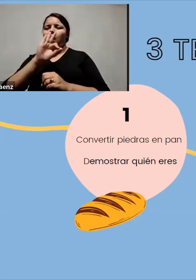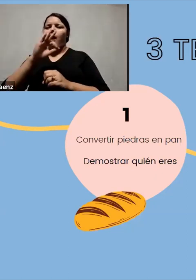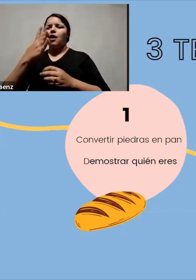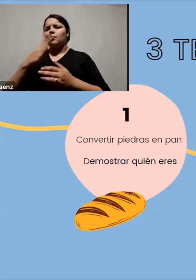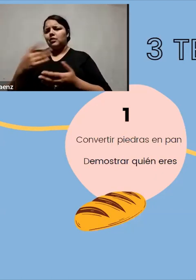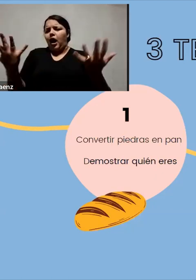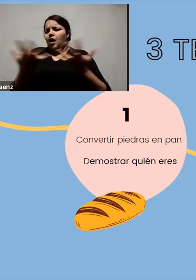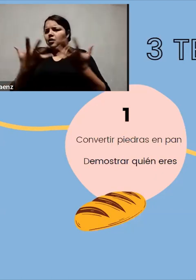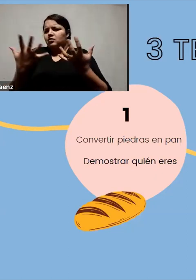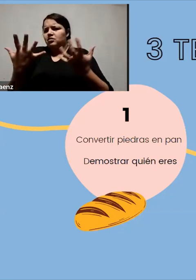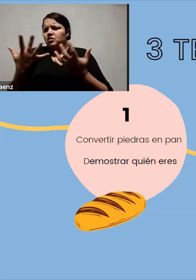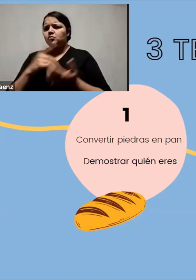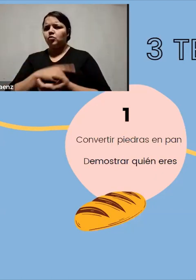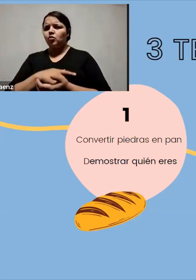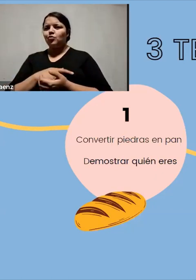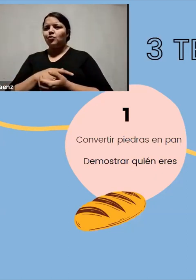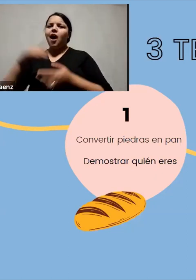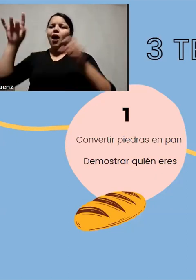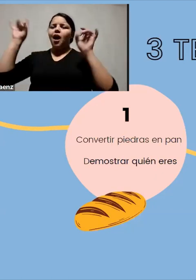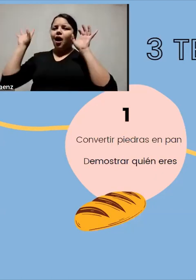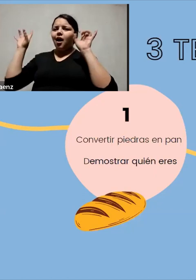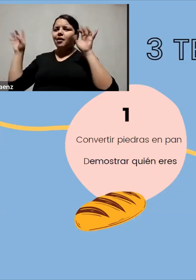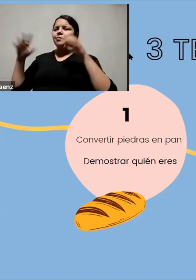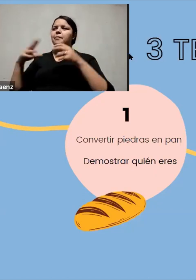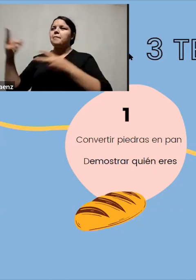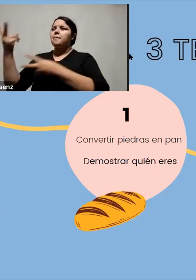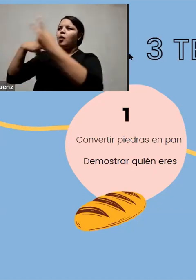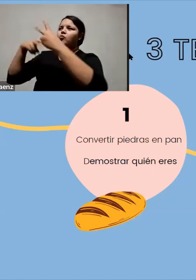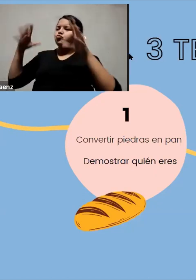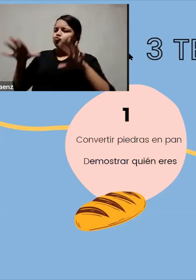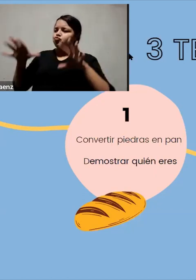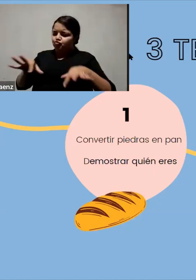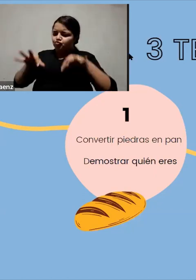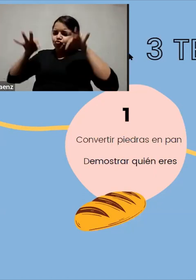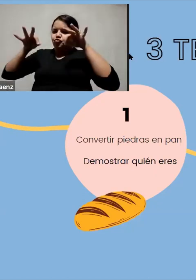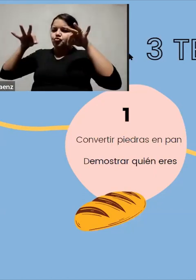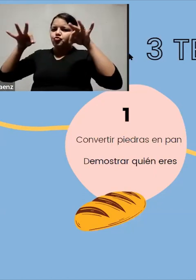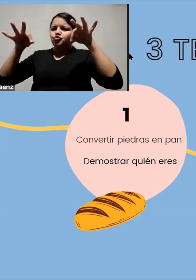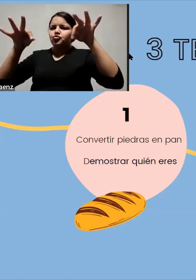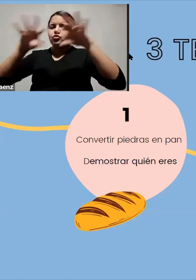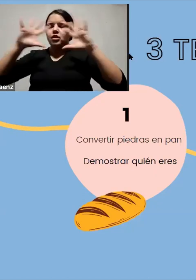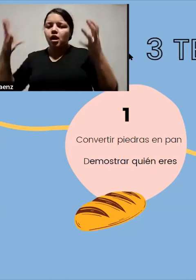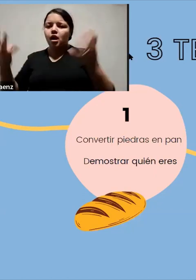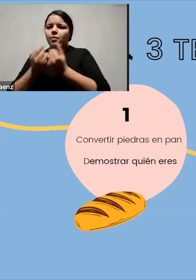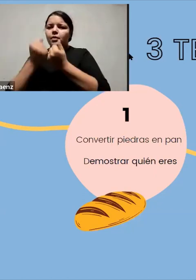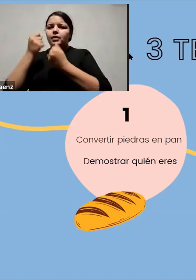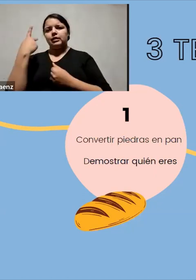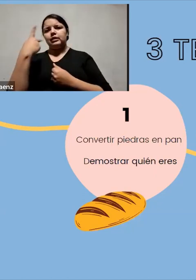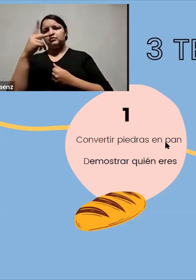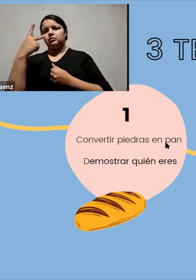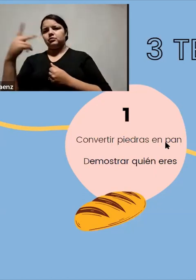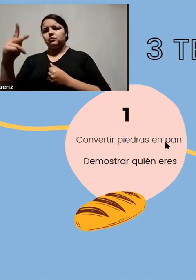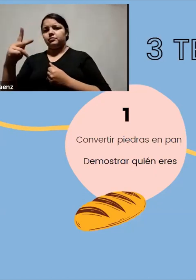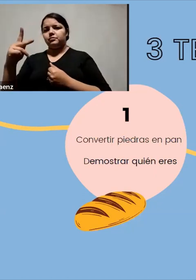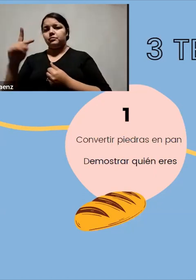a veces son los privilegios que tenemos como personas y ahorita van a ver exactamente a qué me refiero.